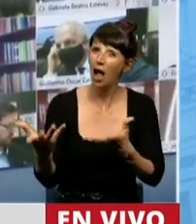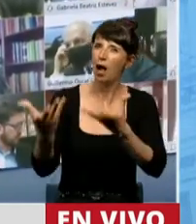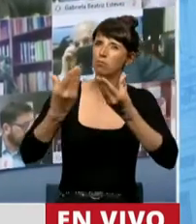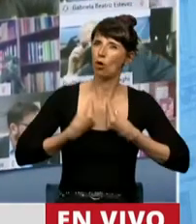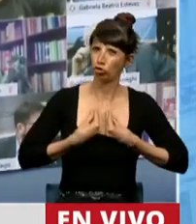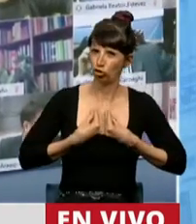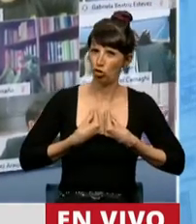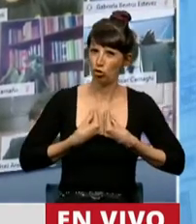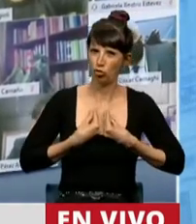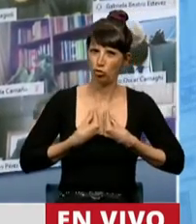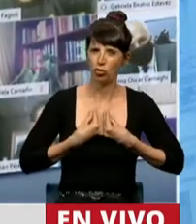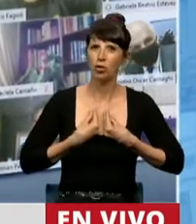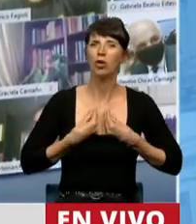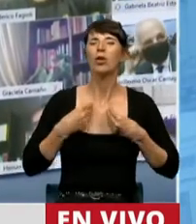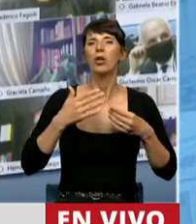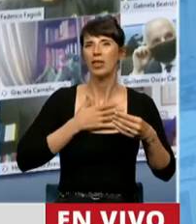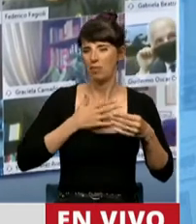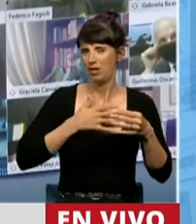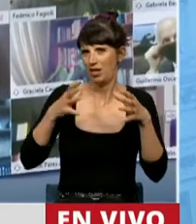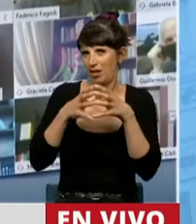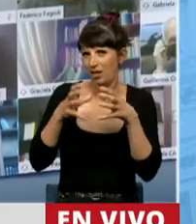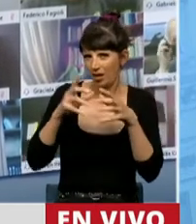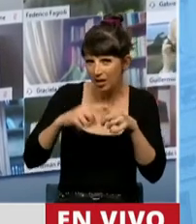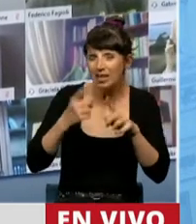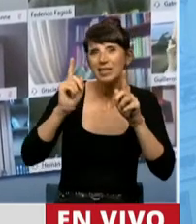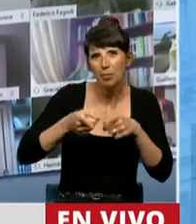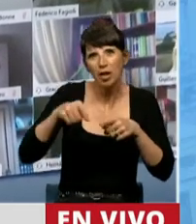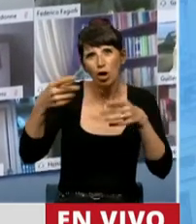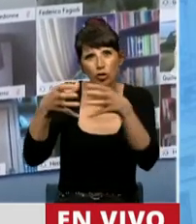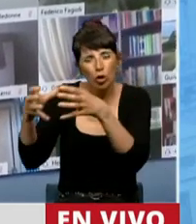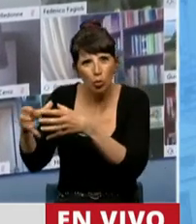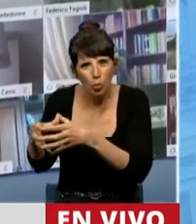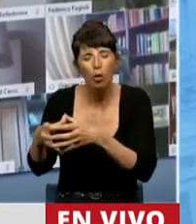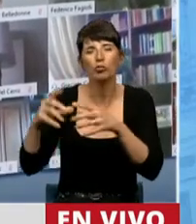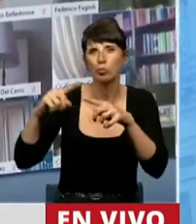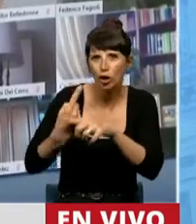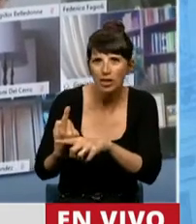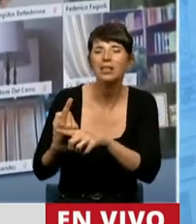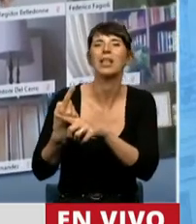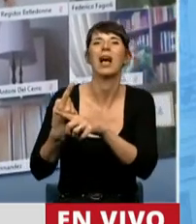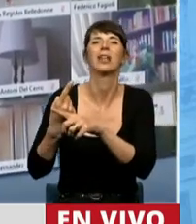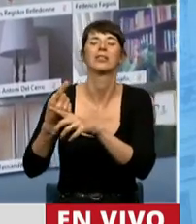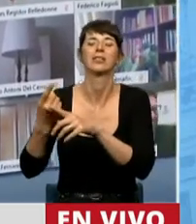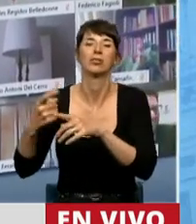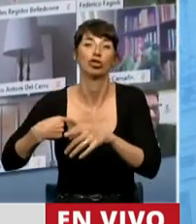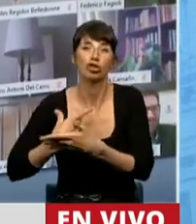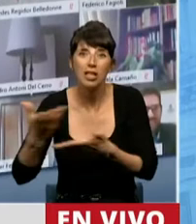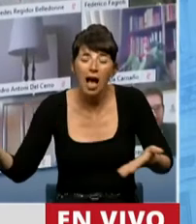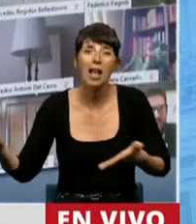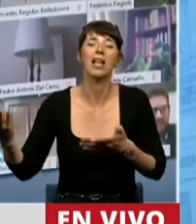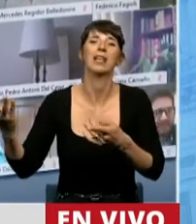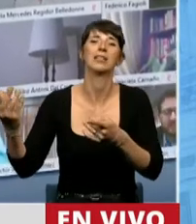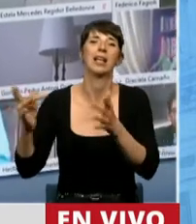organización de fuerzas políticas, sociales, católicas, evangelistas en los peores momentos